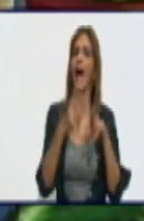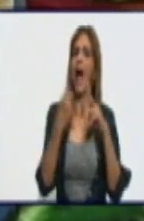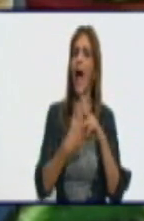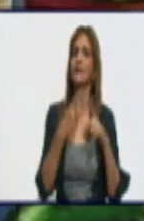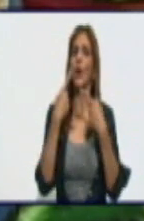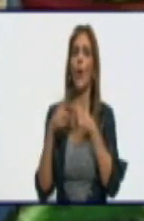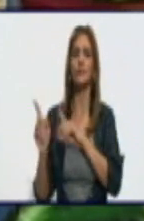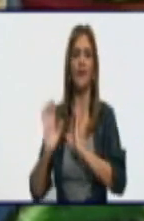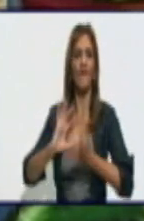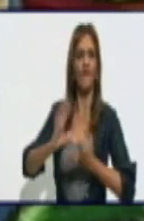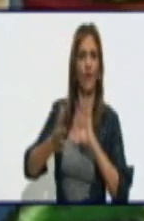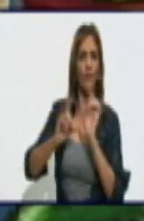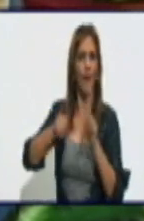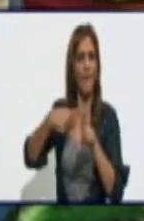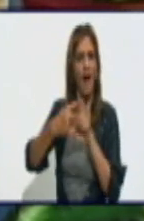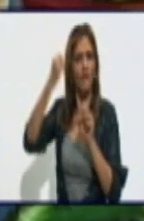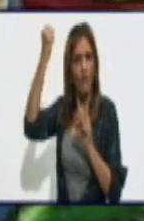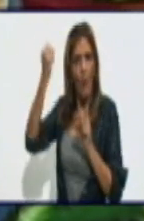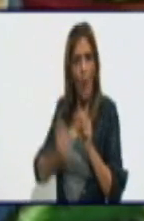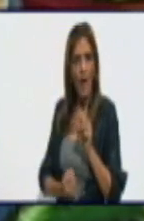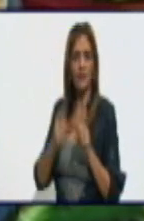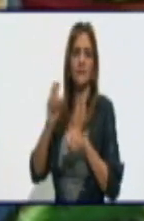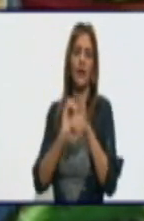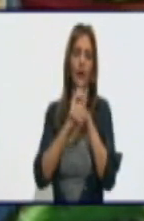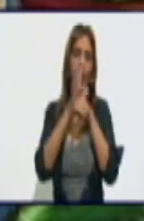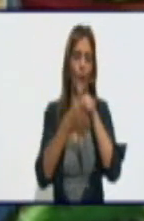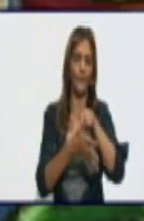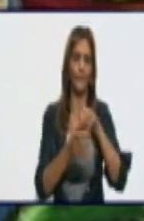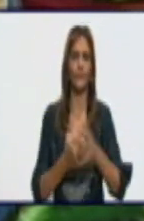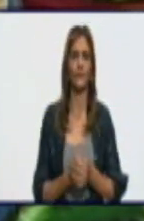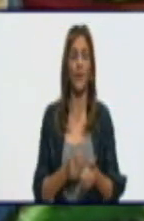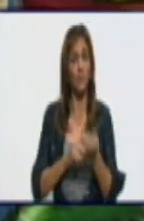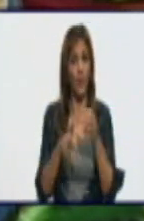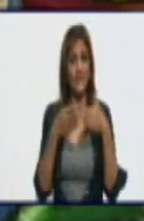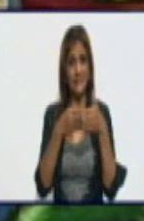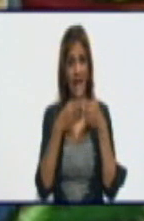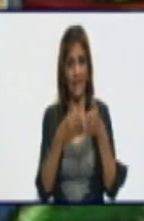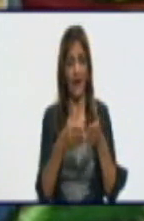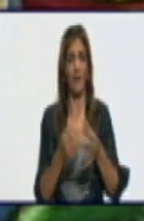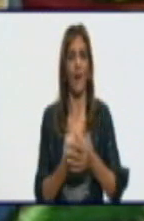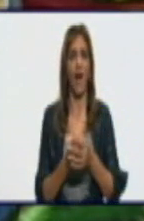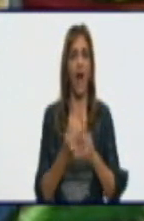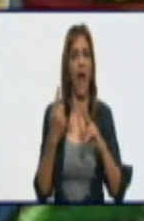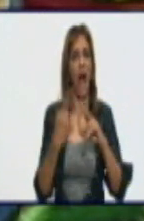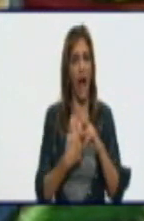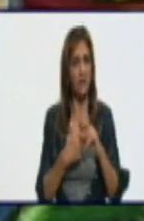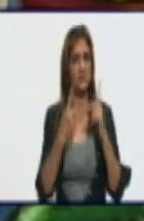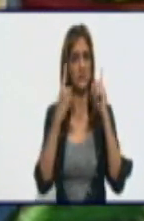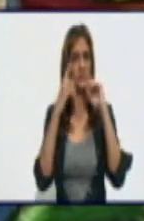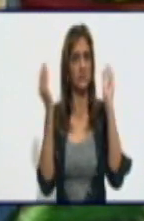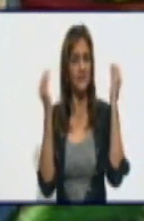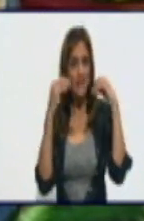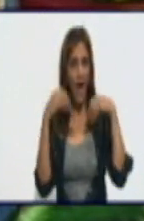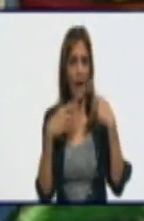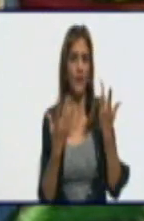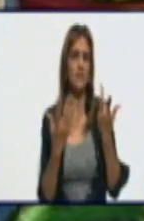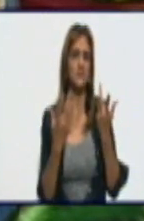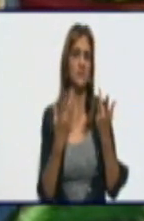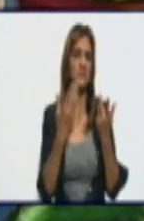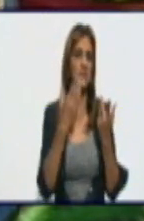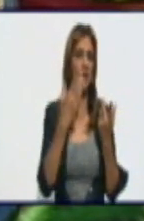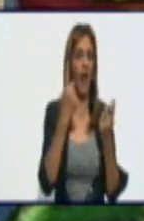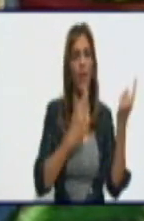En el caso de Granma, ¿hay conocimiento de casos positivos a COVID-19 que hayan sido